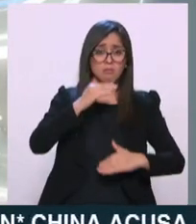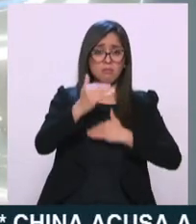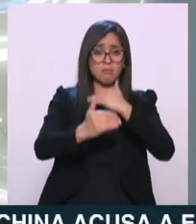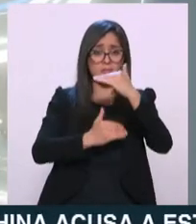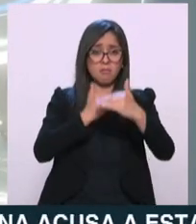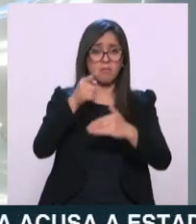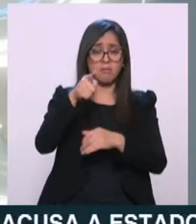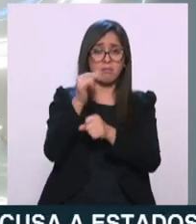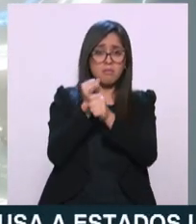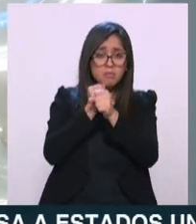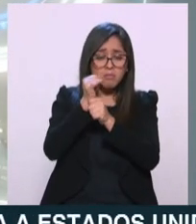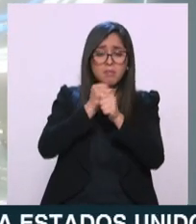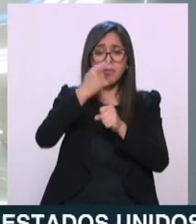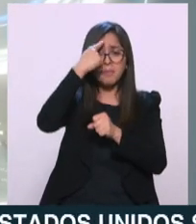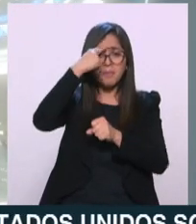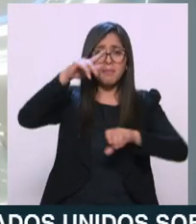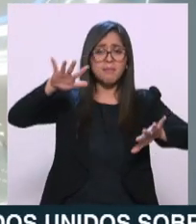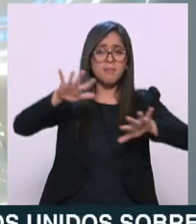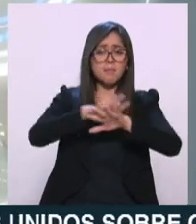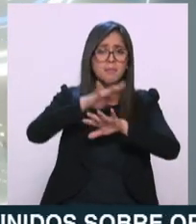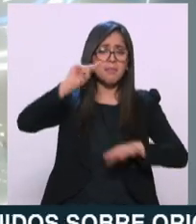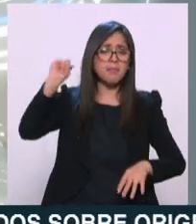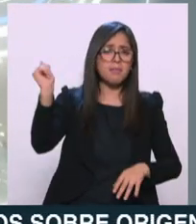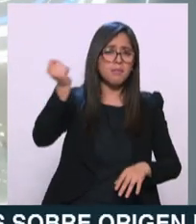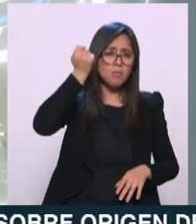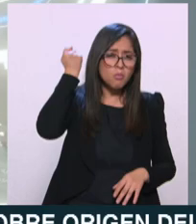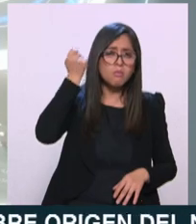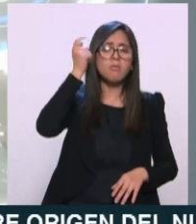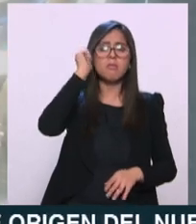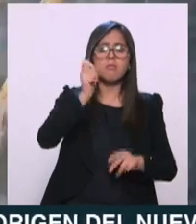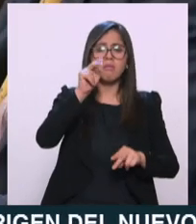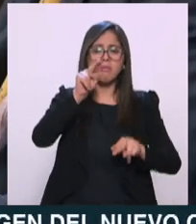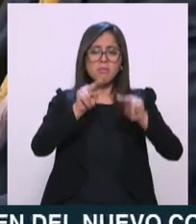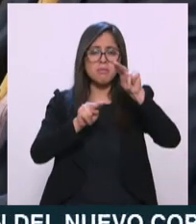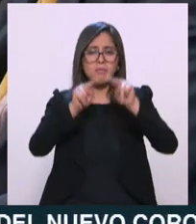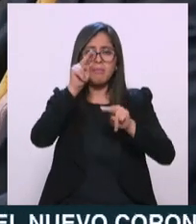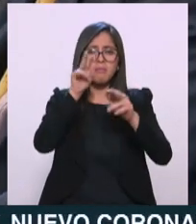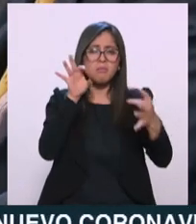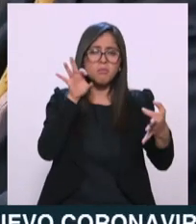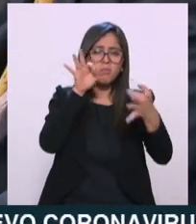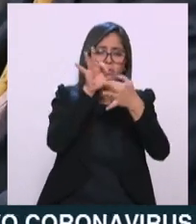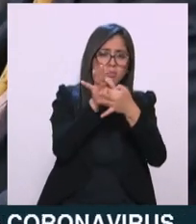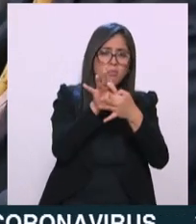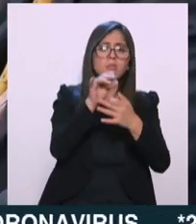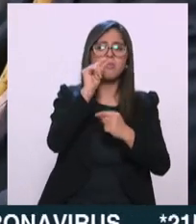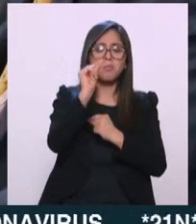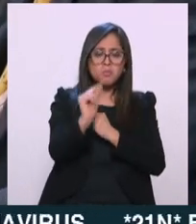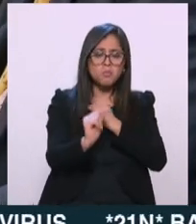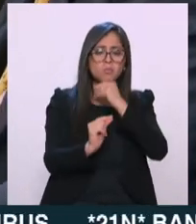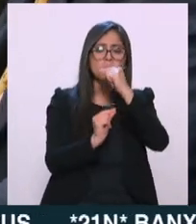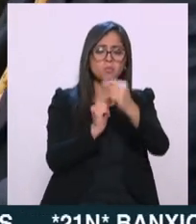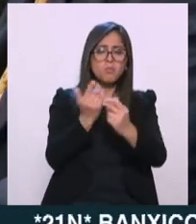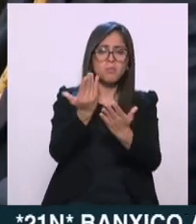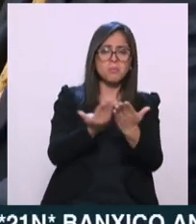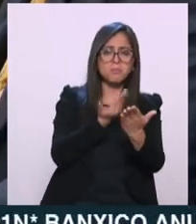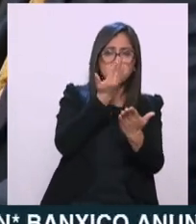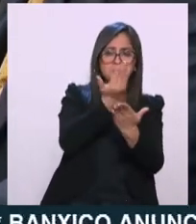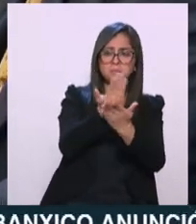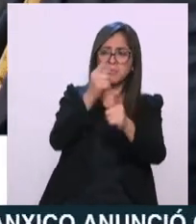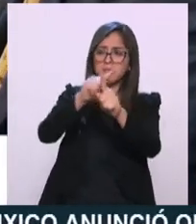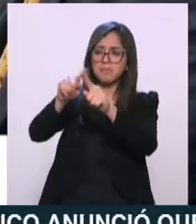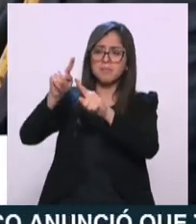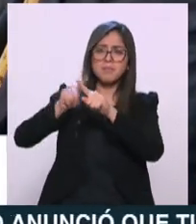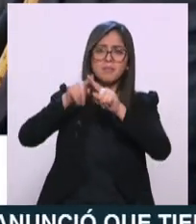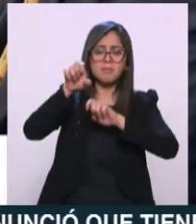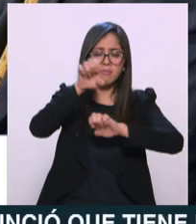investigación inclusive de cambio tecnológico con un cierto nivel de maduración y en donde ya se va a proponer a las empresas la